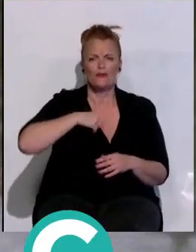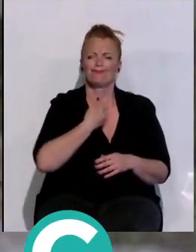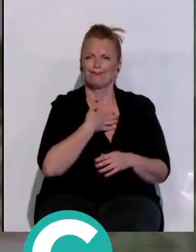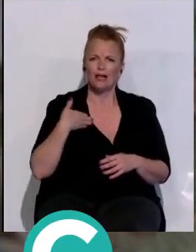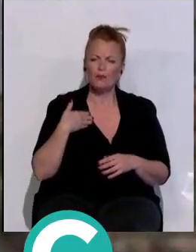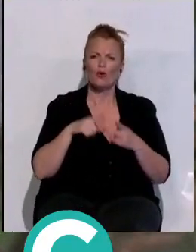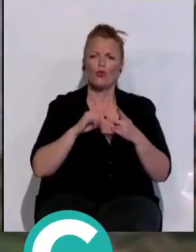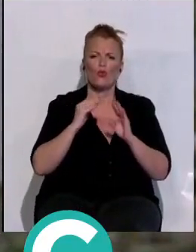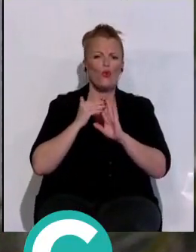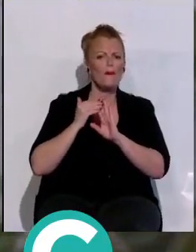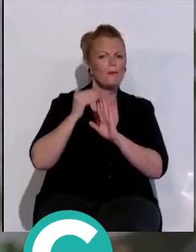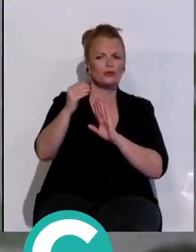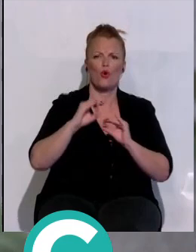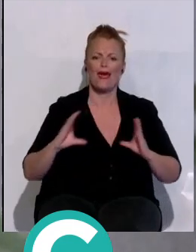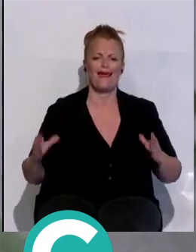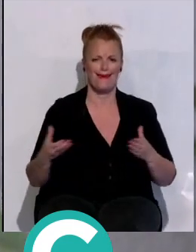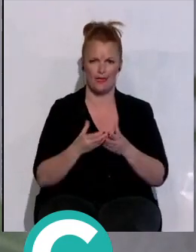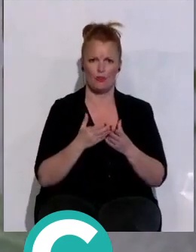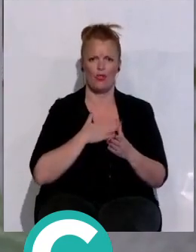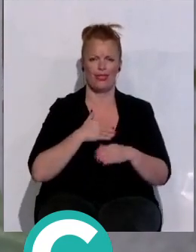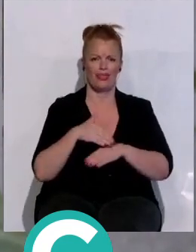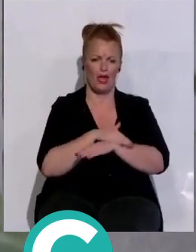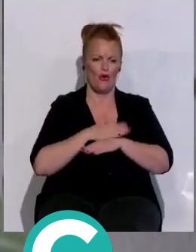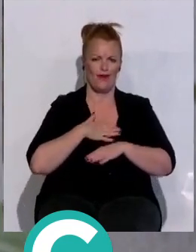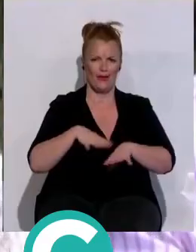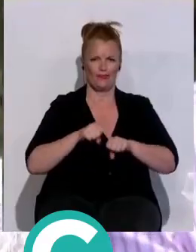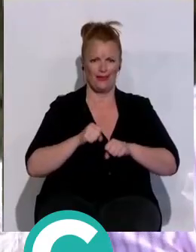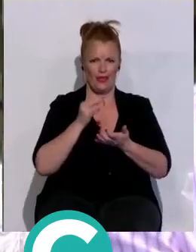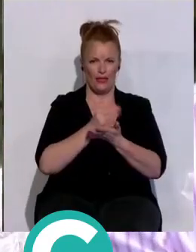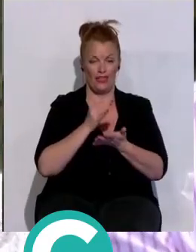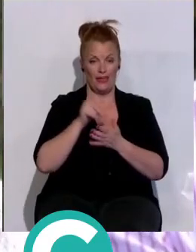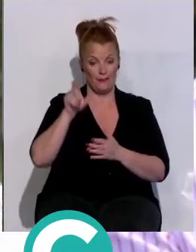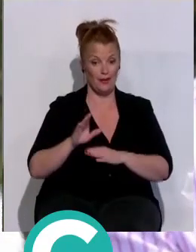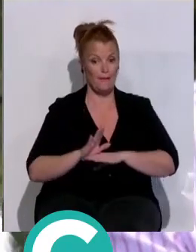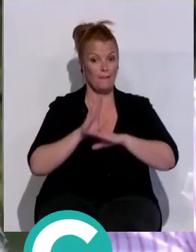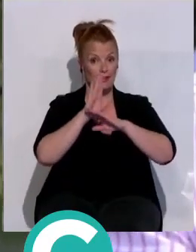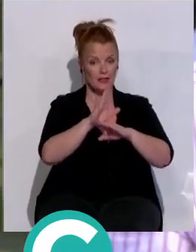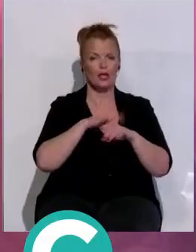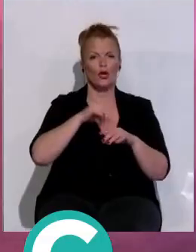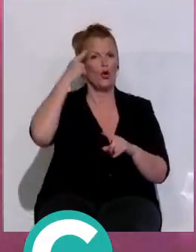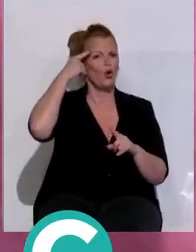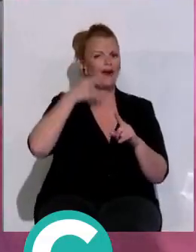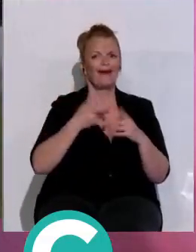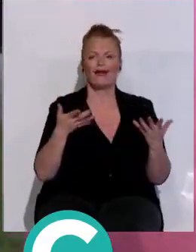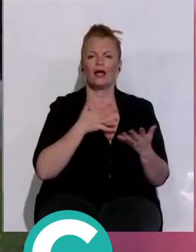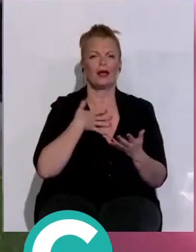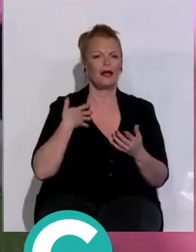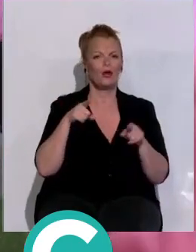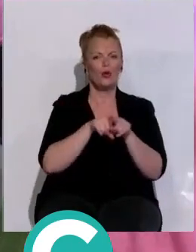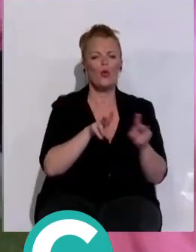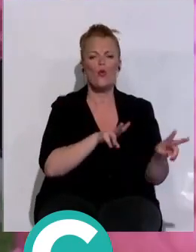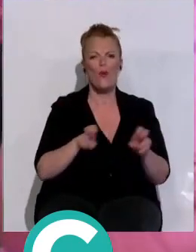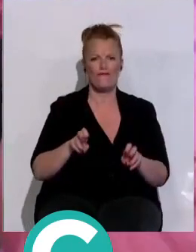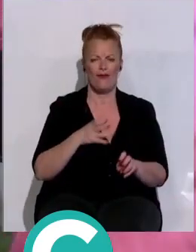se presenta a estas elecciones con la única intención de convertirse en el nuevo alcalde de Cádiz como la alternativa real a una ciudad que lleva